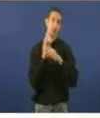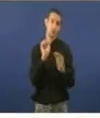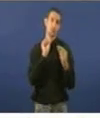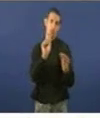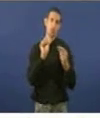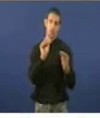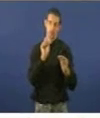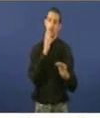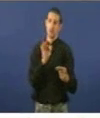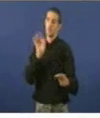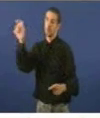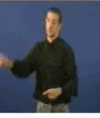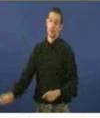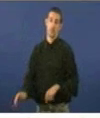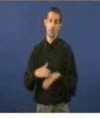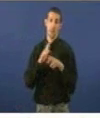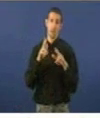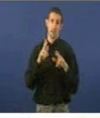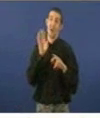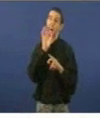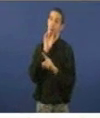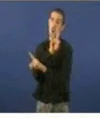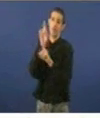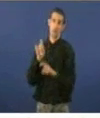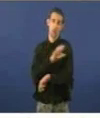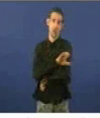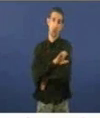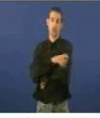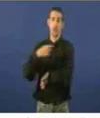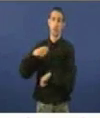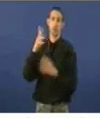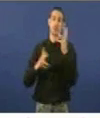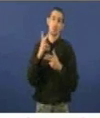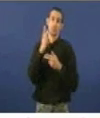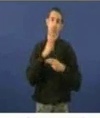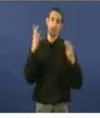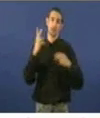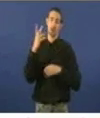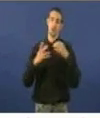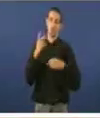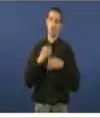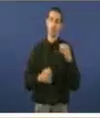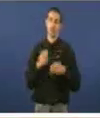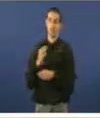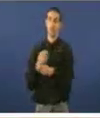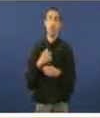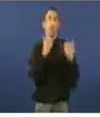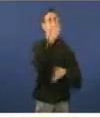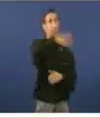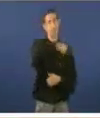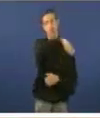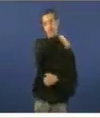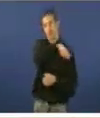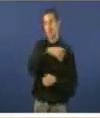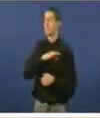A palabra para pechar esta pregunta, consellero de Presidencia, Administración Pública e Justiza. Cando queira, señor rueda. Muchas gracias, señor presidente. Señora